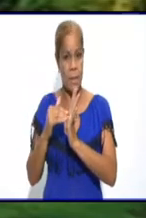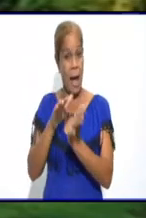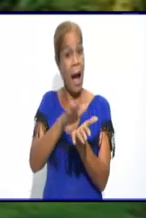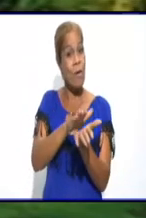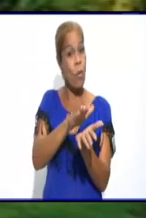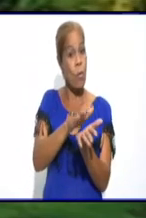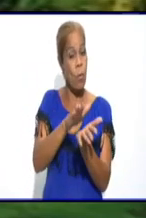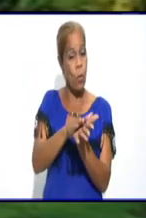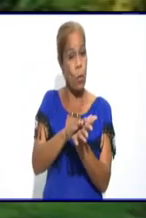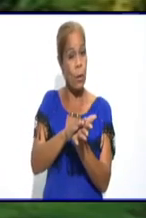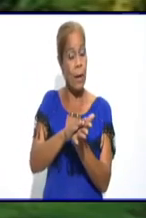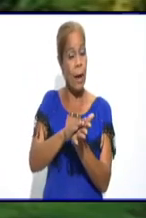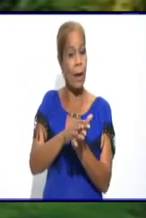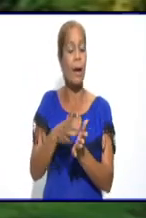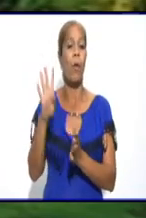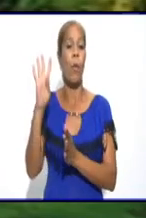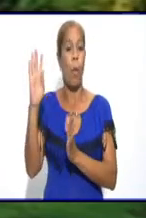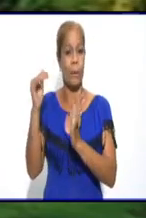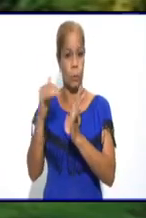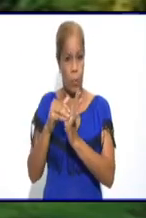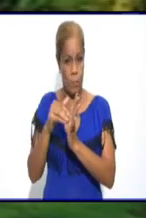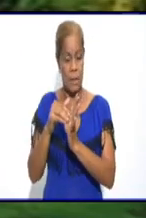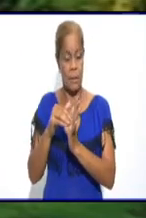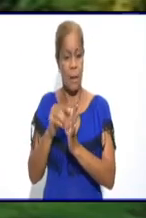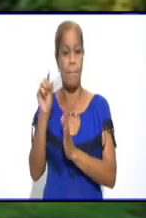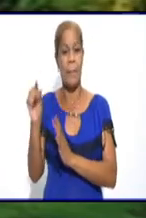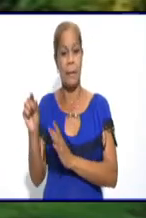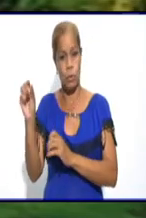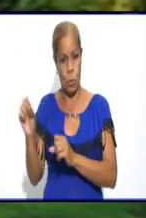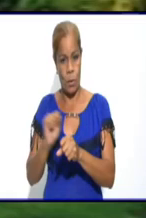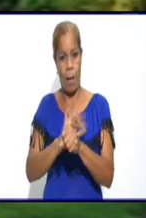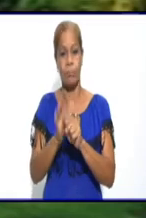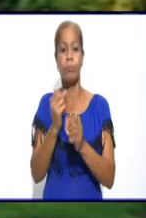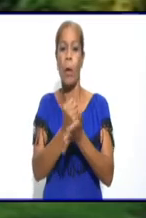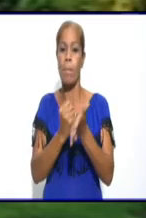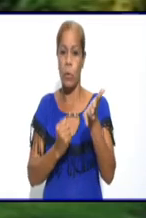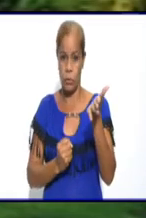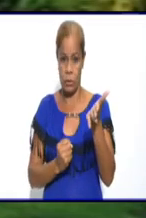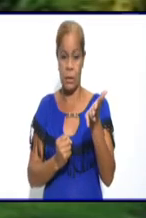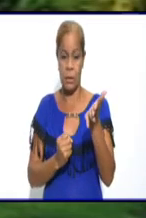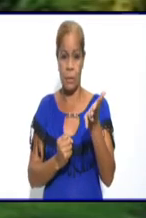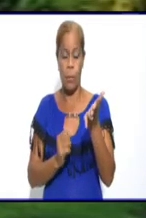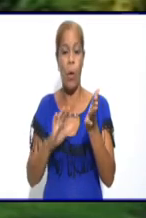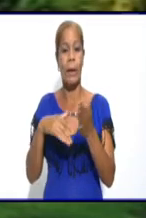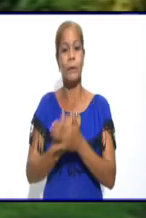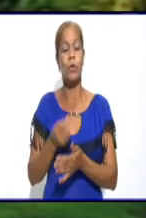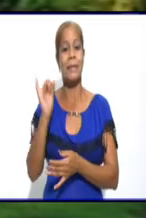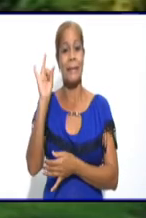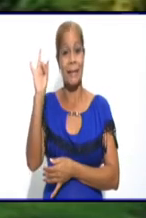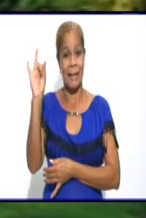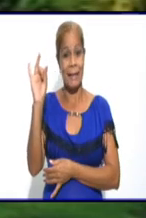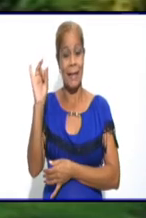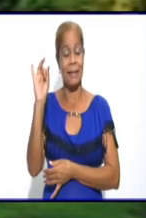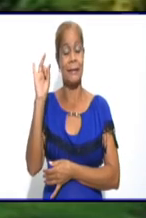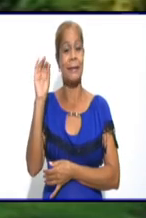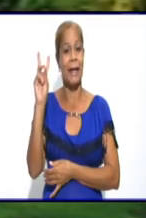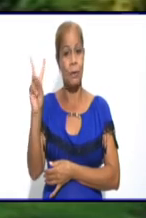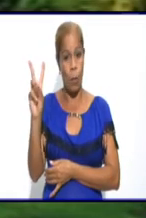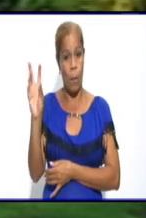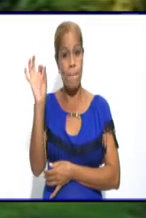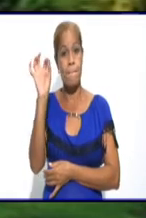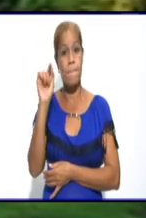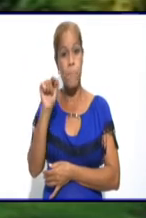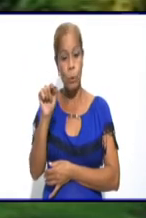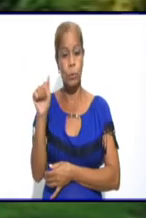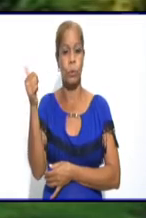durante todo este tiempo. Ahora, esta tasa de incidencia que tiene la provincia, 72.10, acabas de decirnos que es